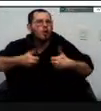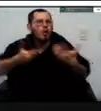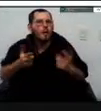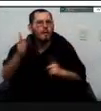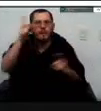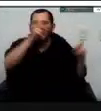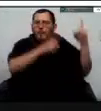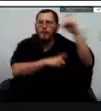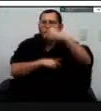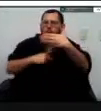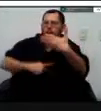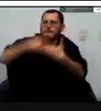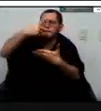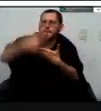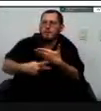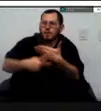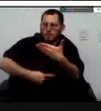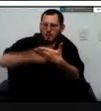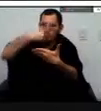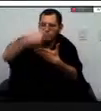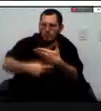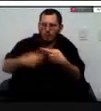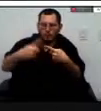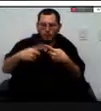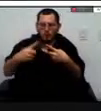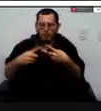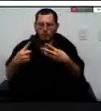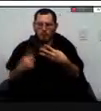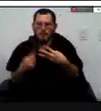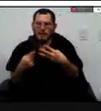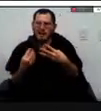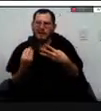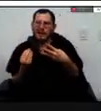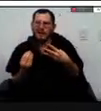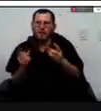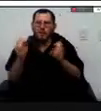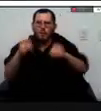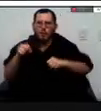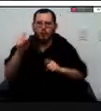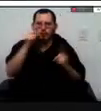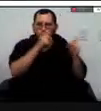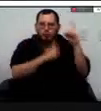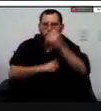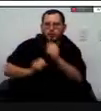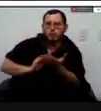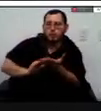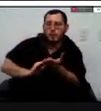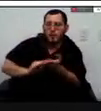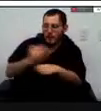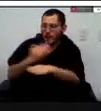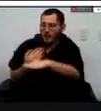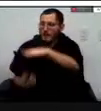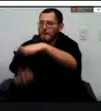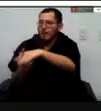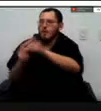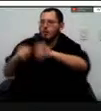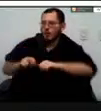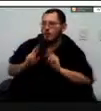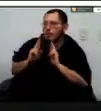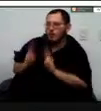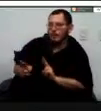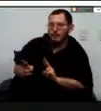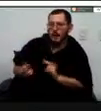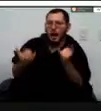a nivel fase 3 que nos permitieran resolver estos problemas de este ejercicio resultó que